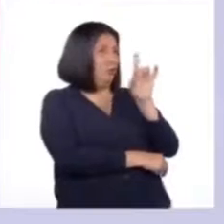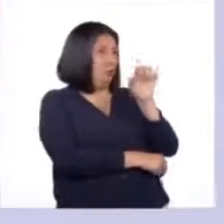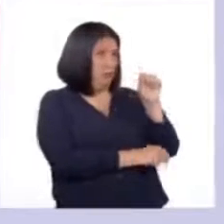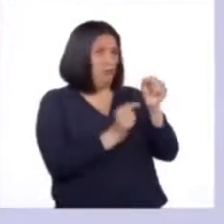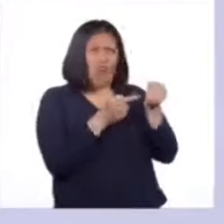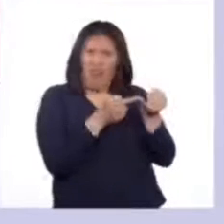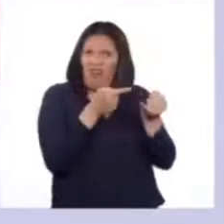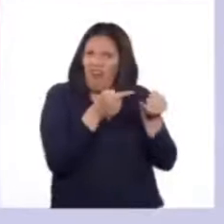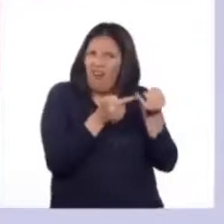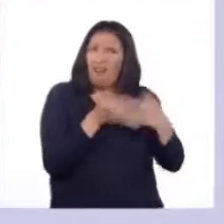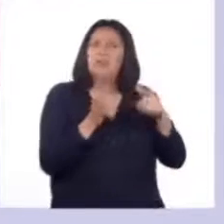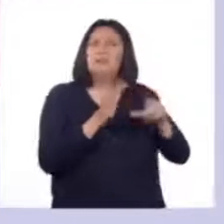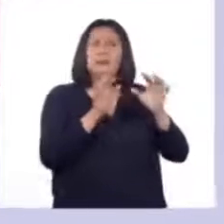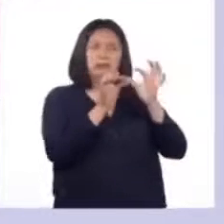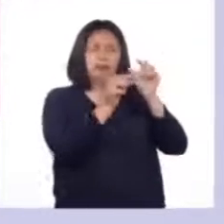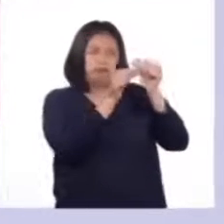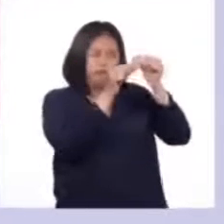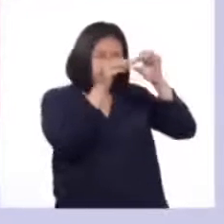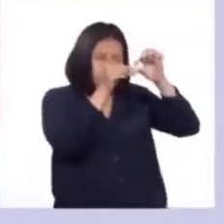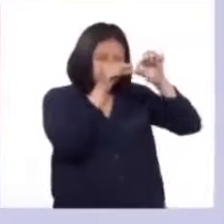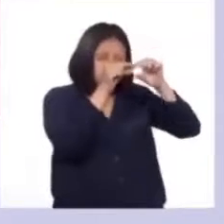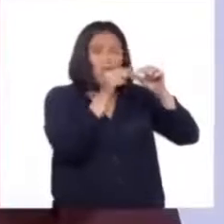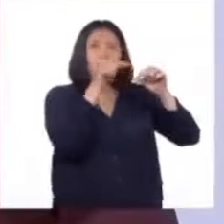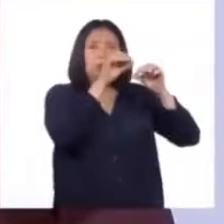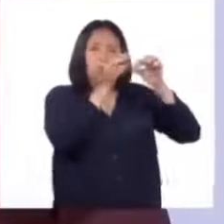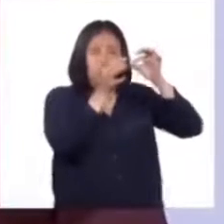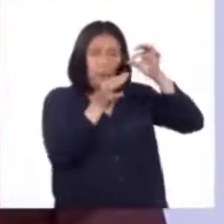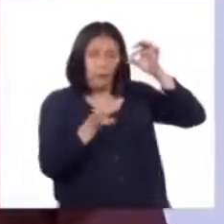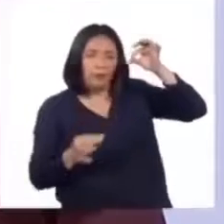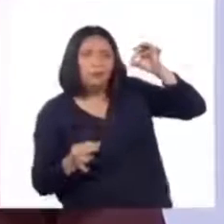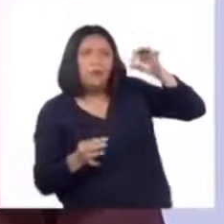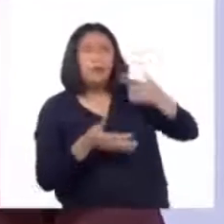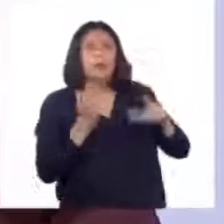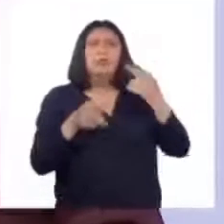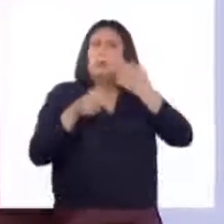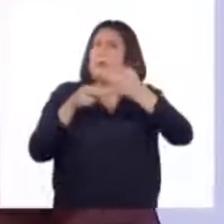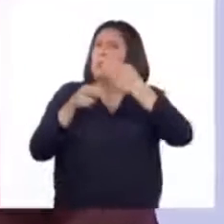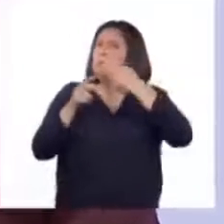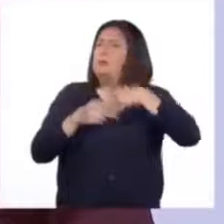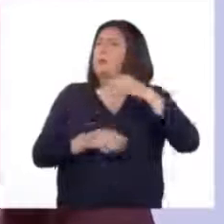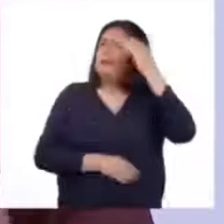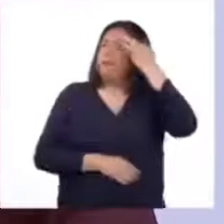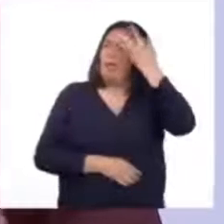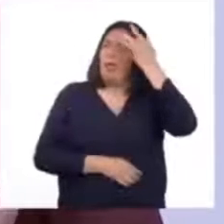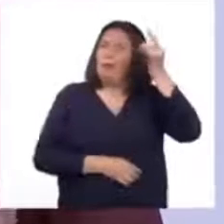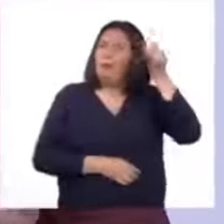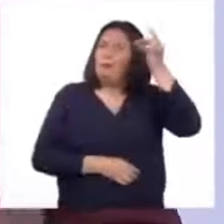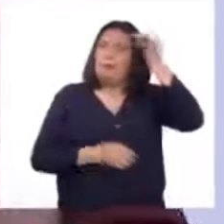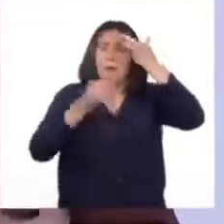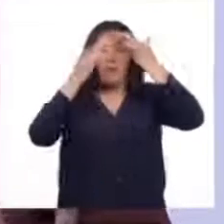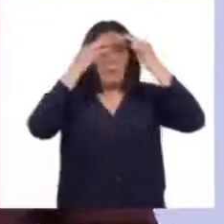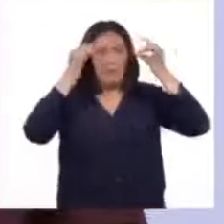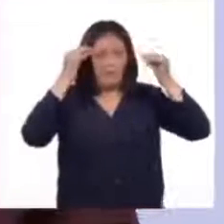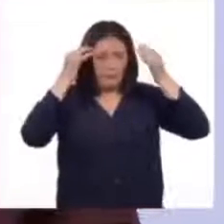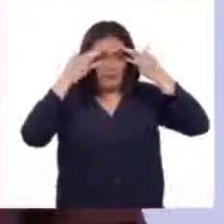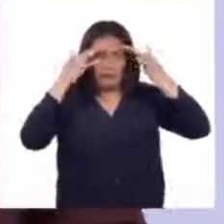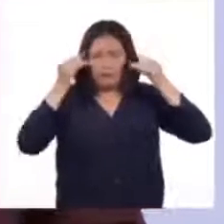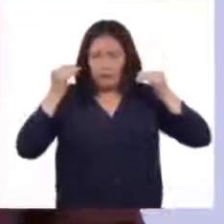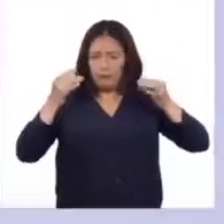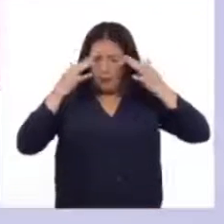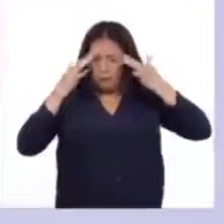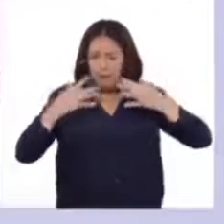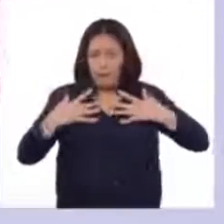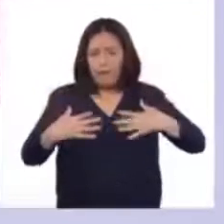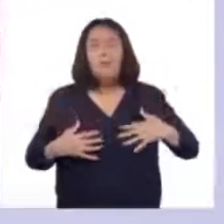glándulas liberan algunas sustancias, como por ejemplo, las glándulas sudoríparas, que liberan el sudor fuera del cuerpo.